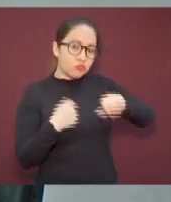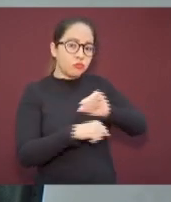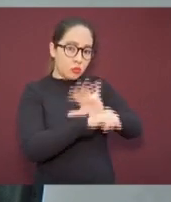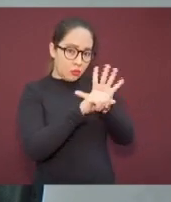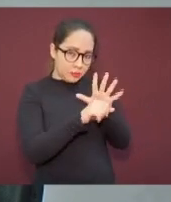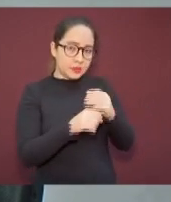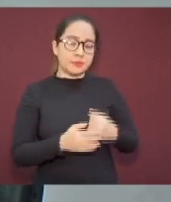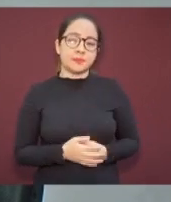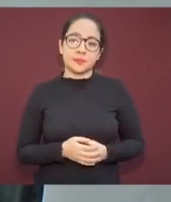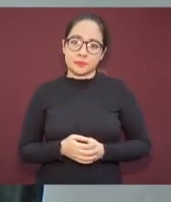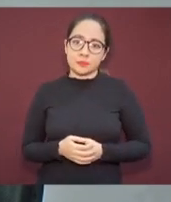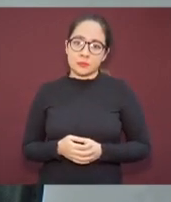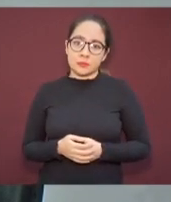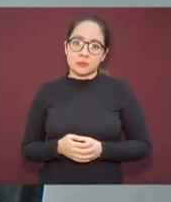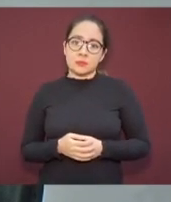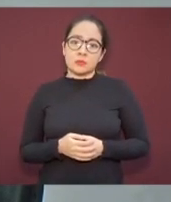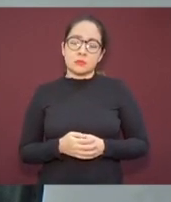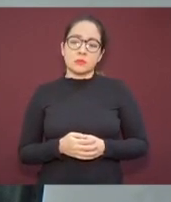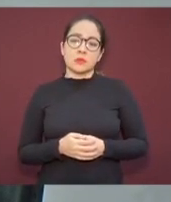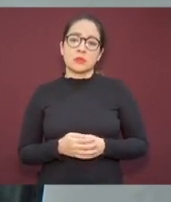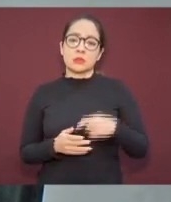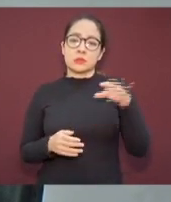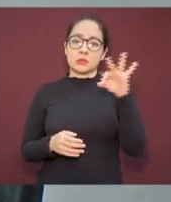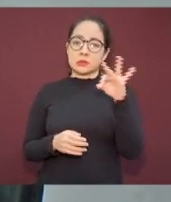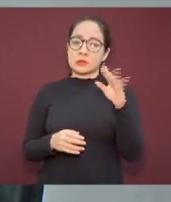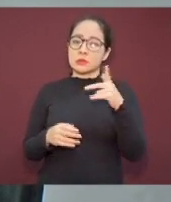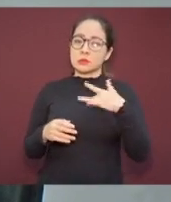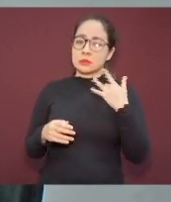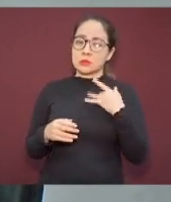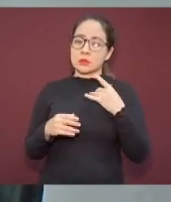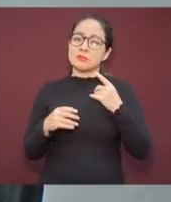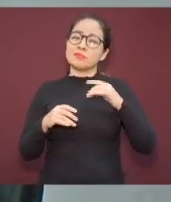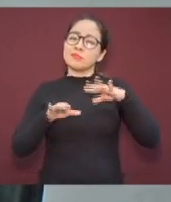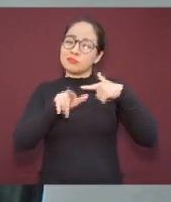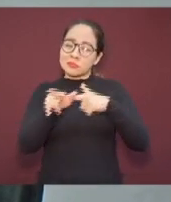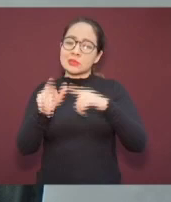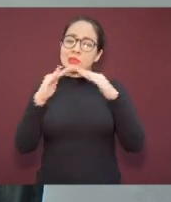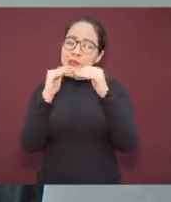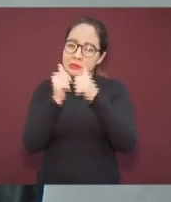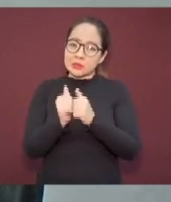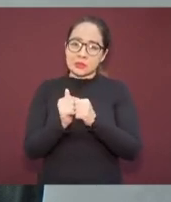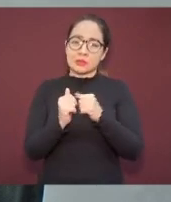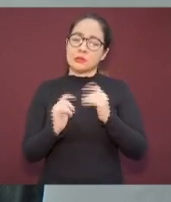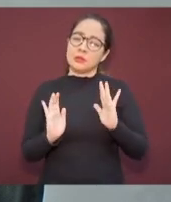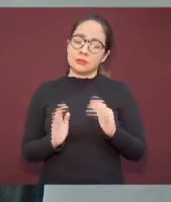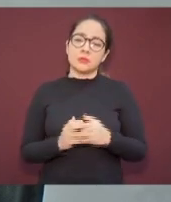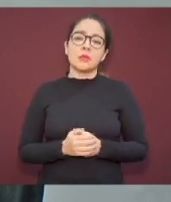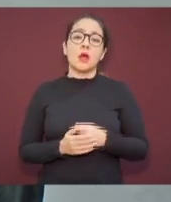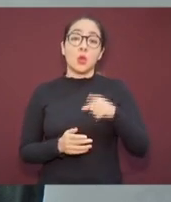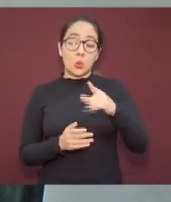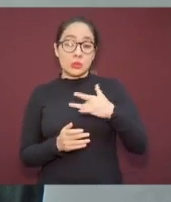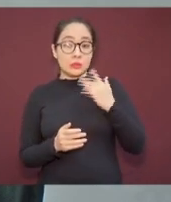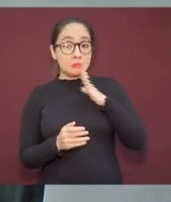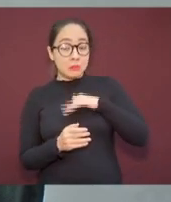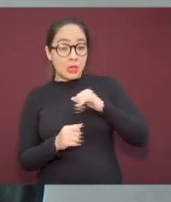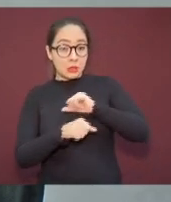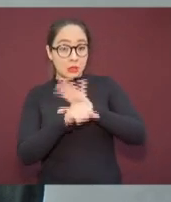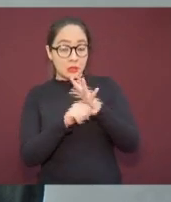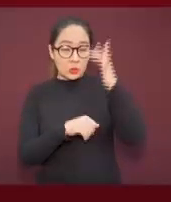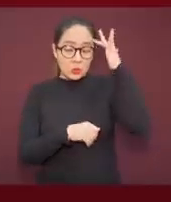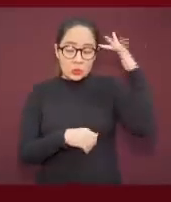síntomas de COVID, como tos, dolor de cabeza y fiebre, llama al 800-0123